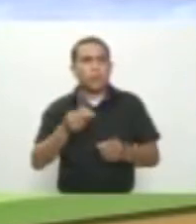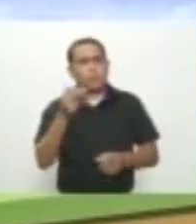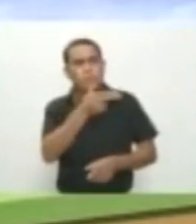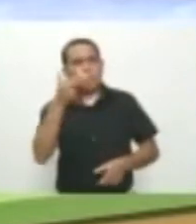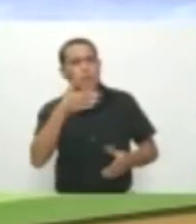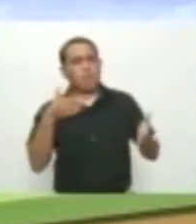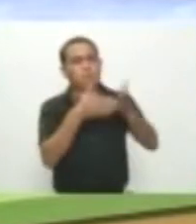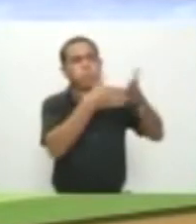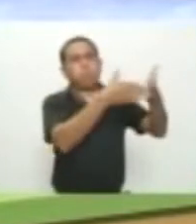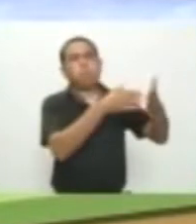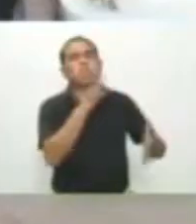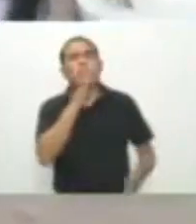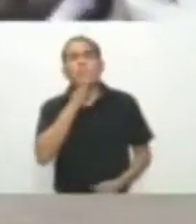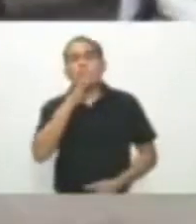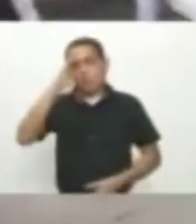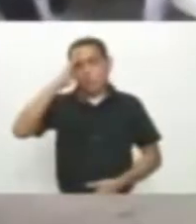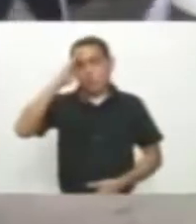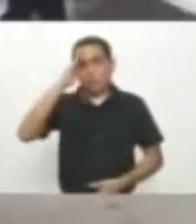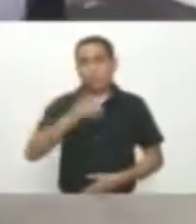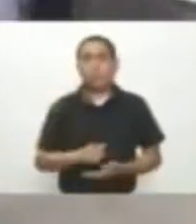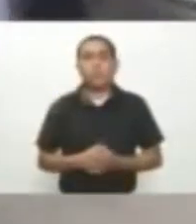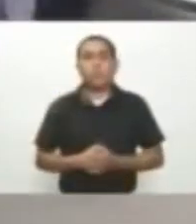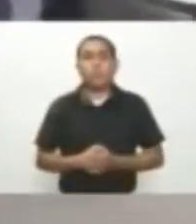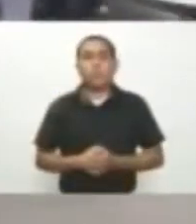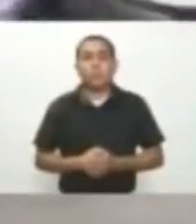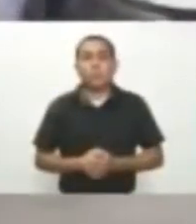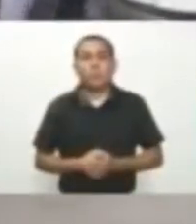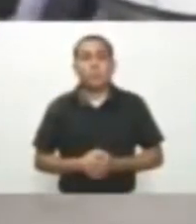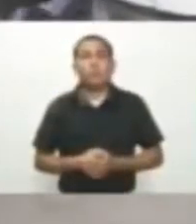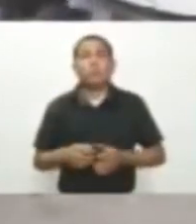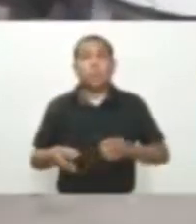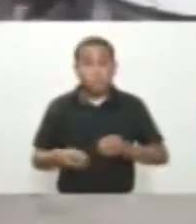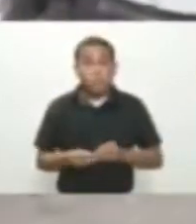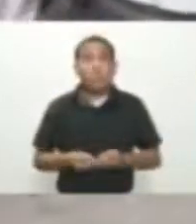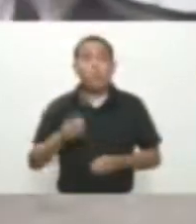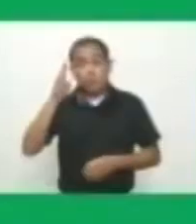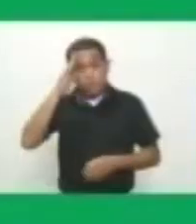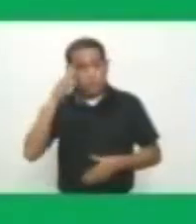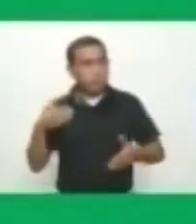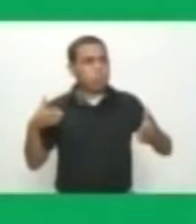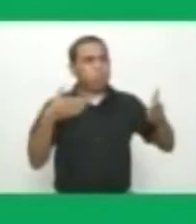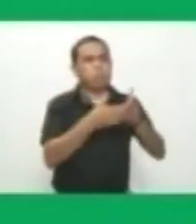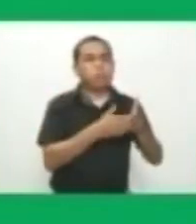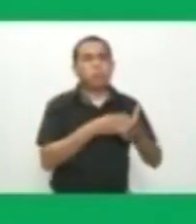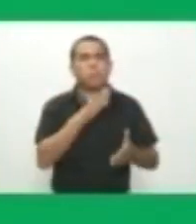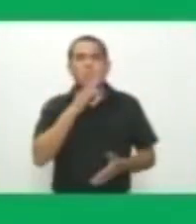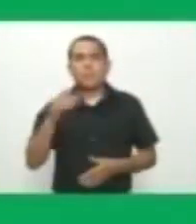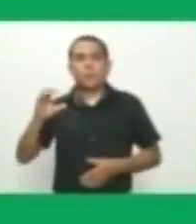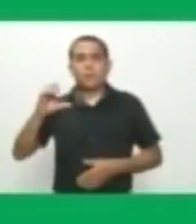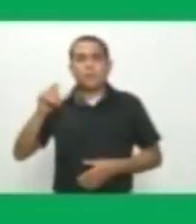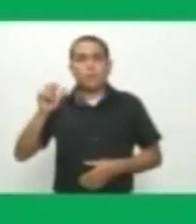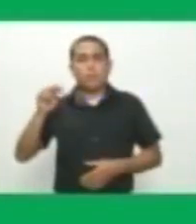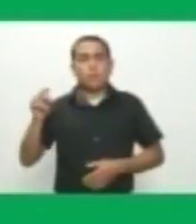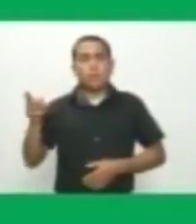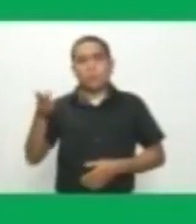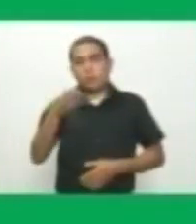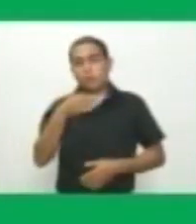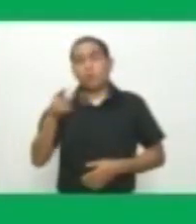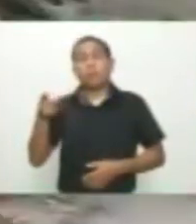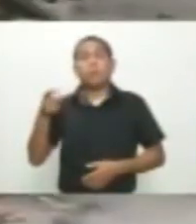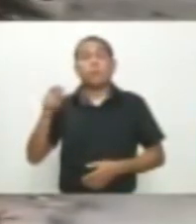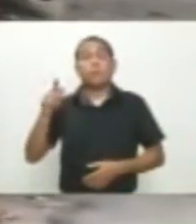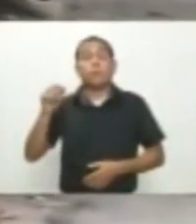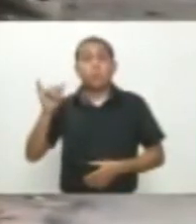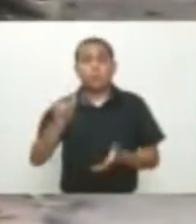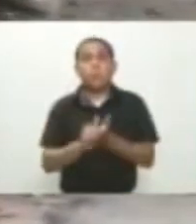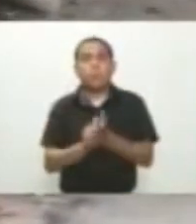policía en Cincelejo El duro golpe que la policía le propinó al Clan del Golfo en Sucre se logró con la captura de Edgar Arrieta González alias Camilo